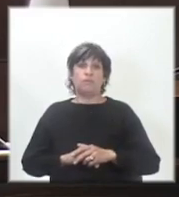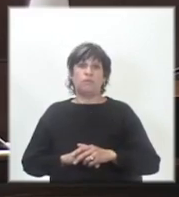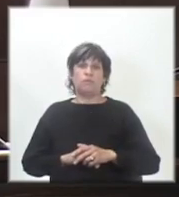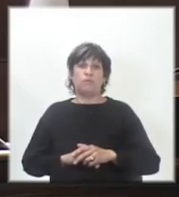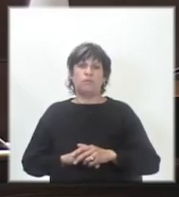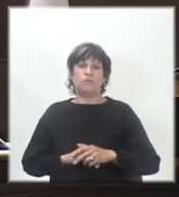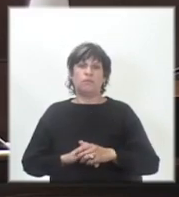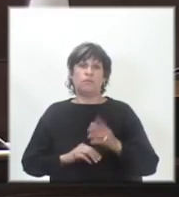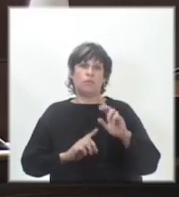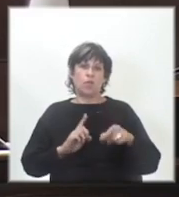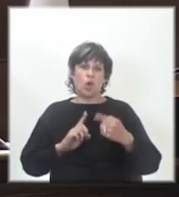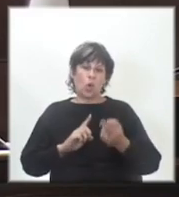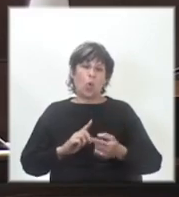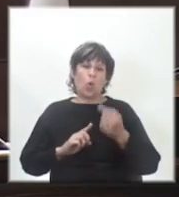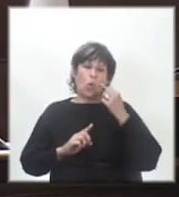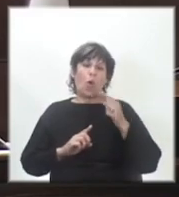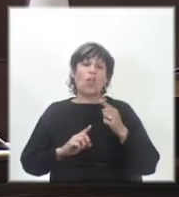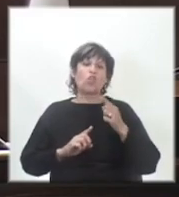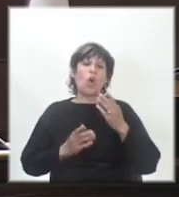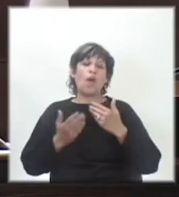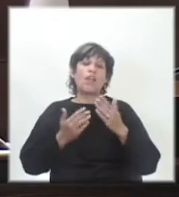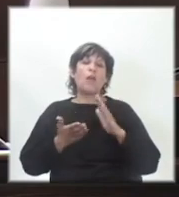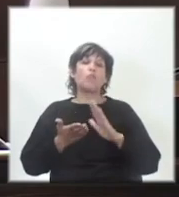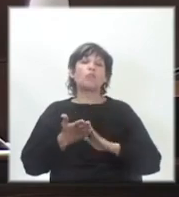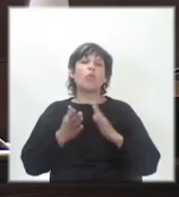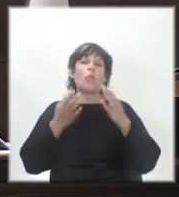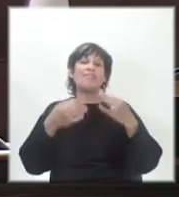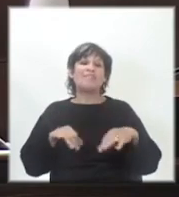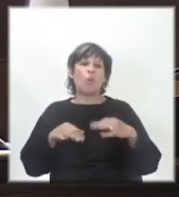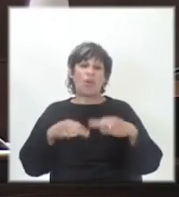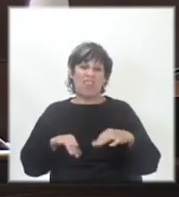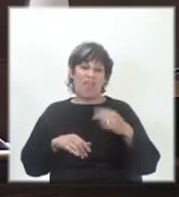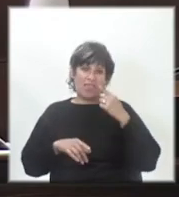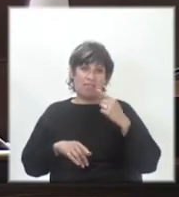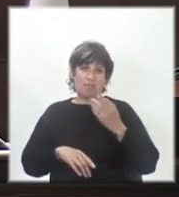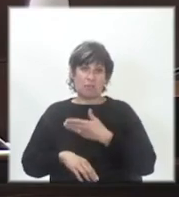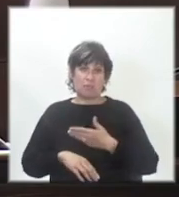Cuando hablamos de seguridad, Presidente,